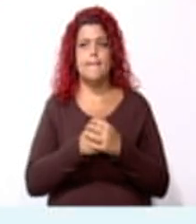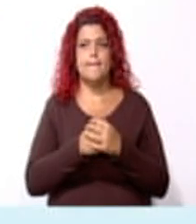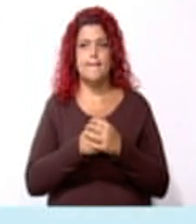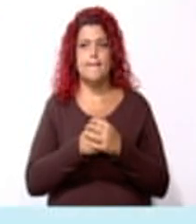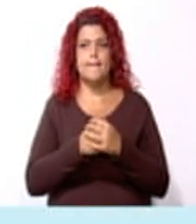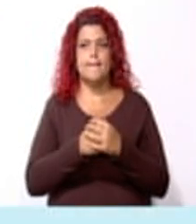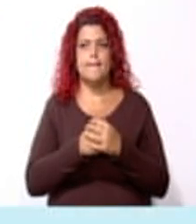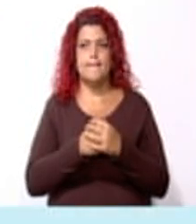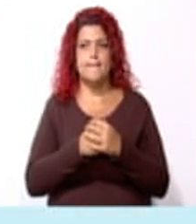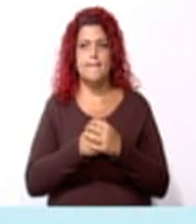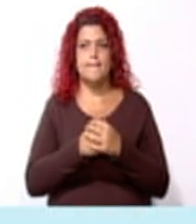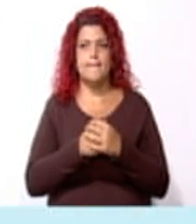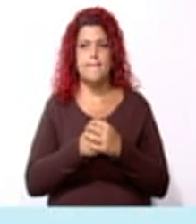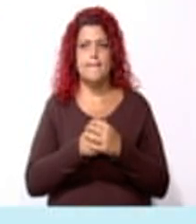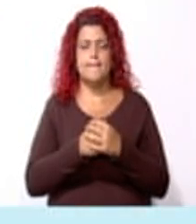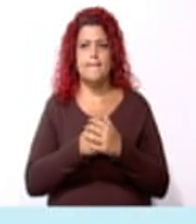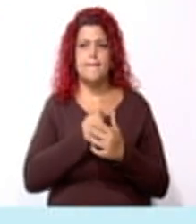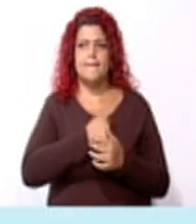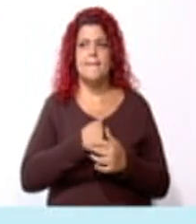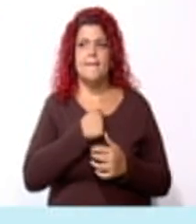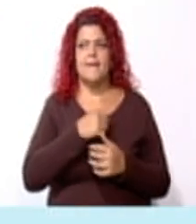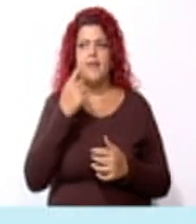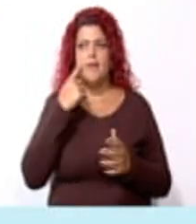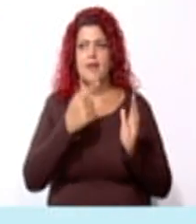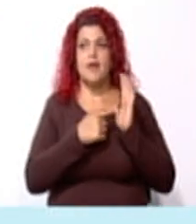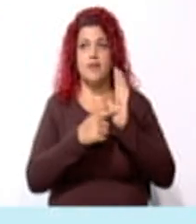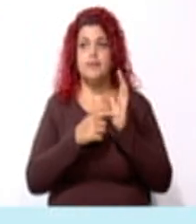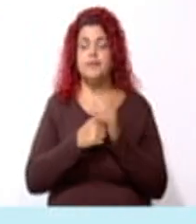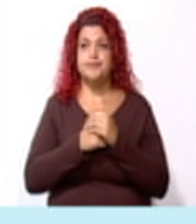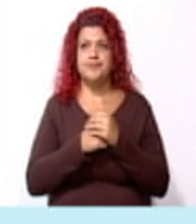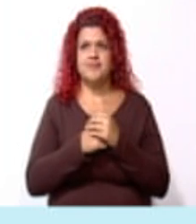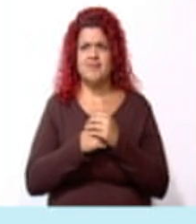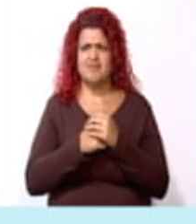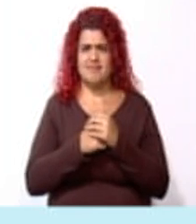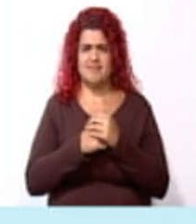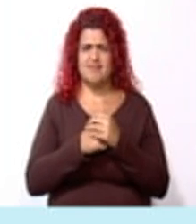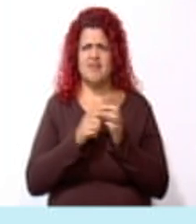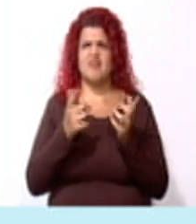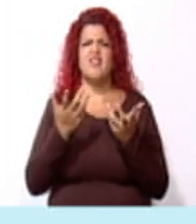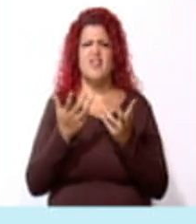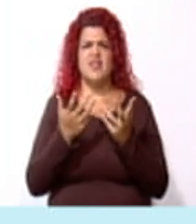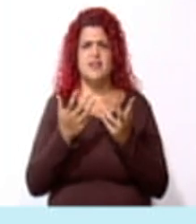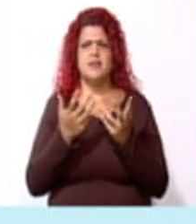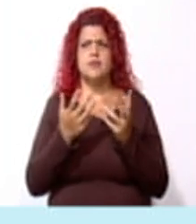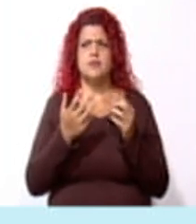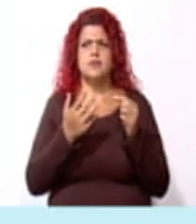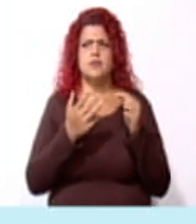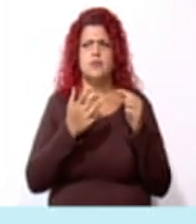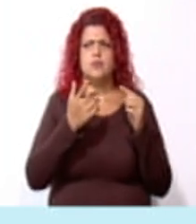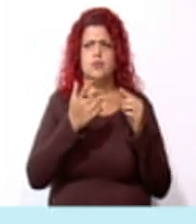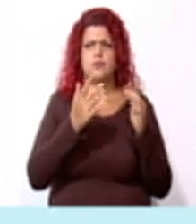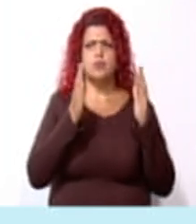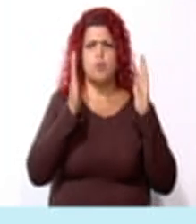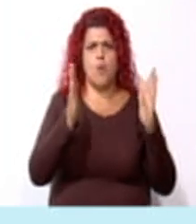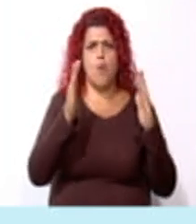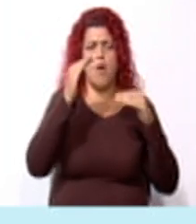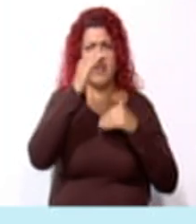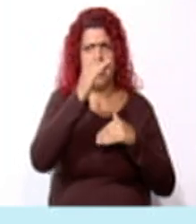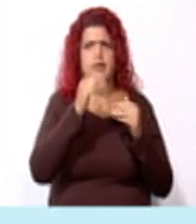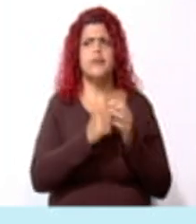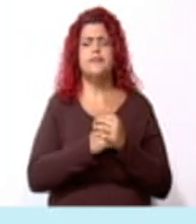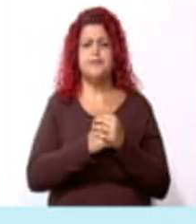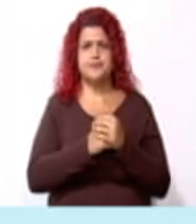Perdón, en esta imagen aparece esta figura. Es un cuadrado. Y